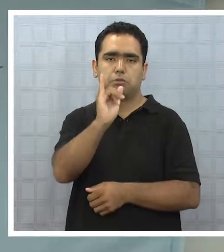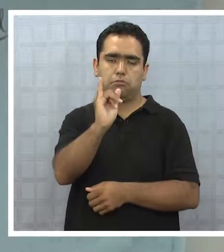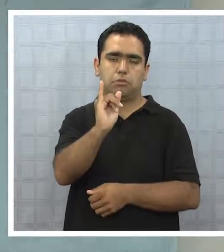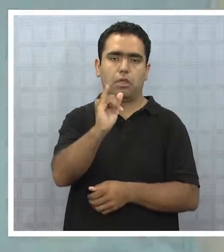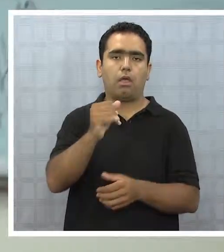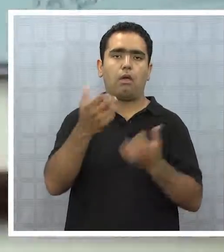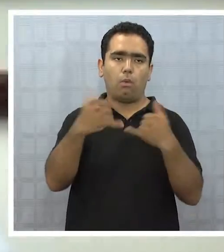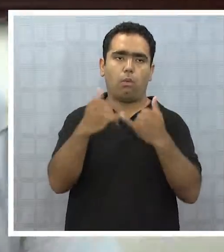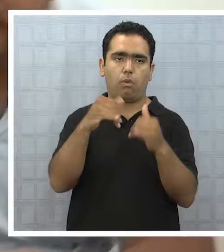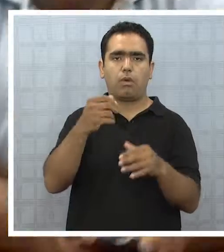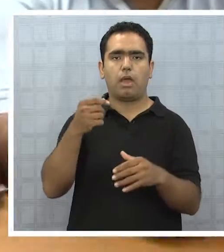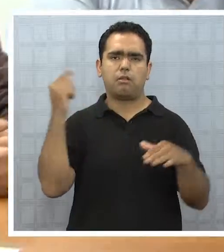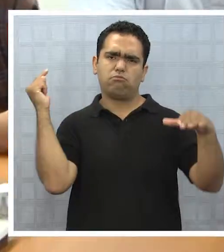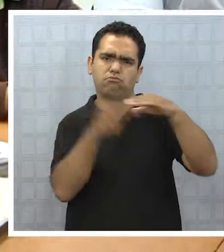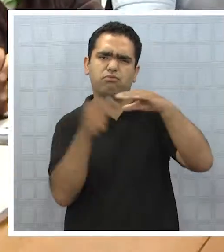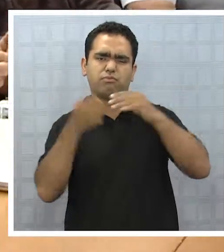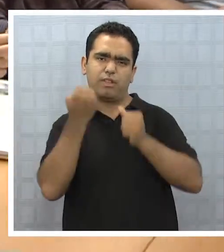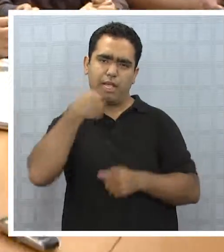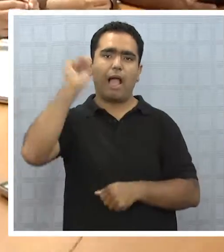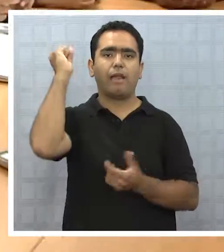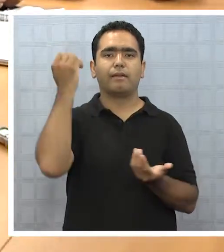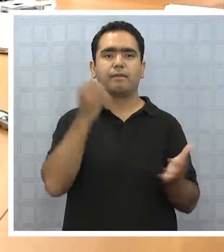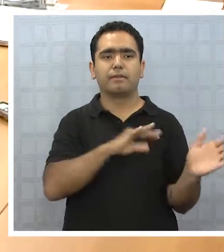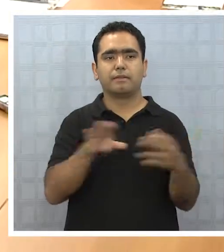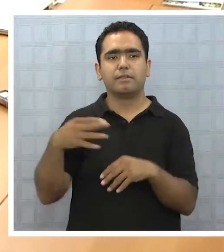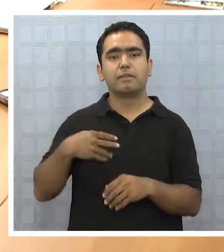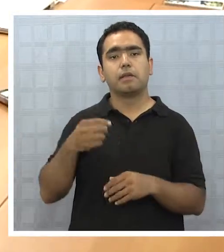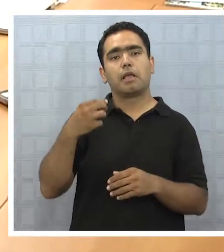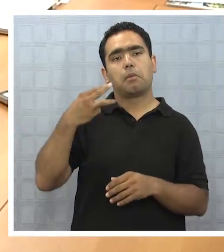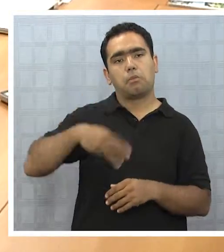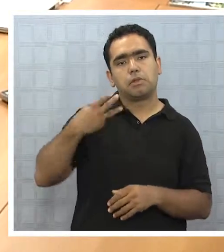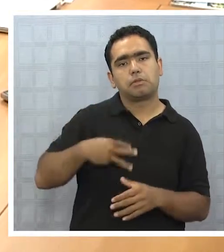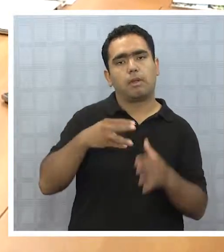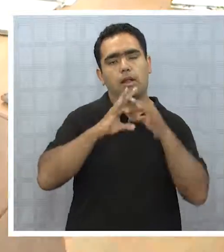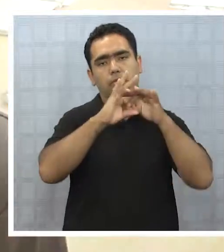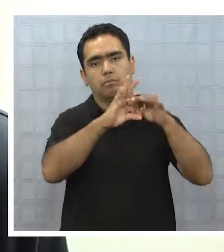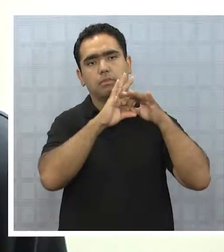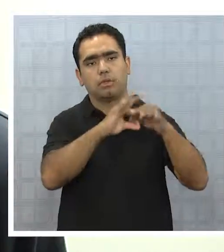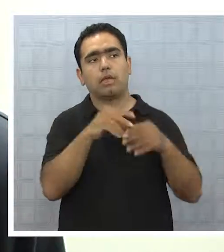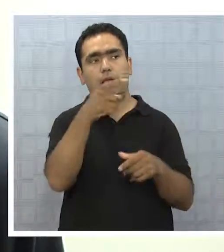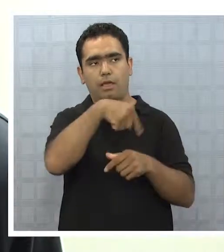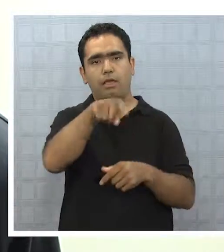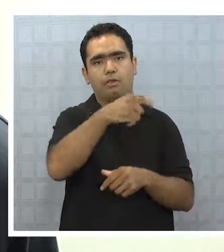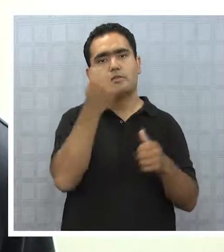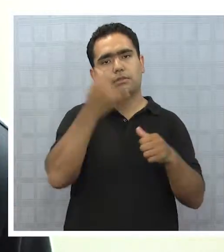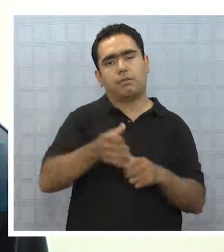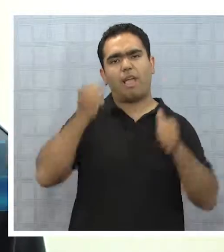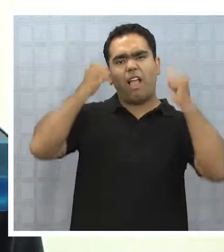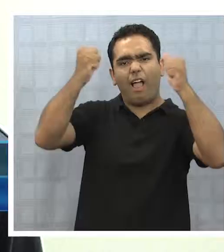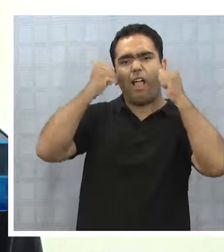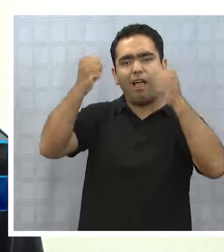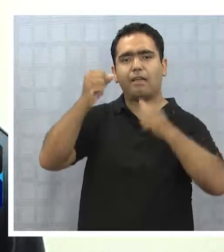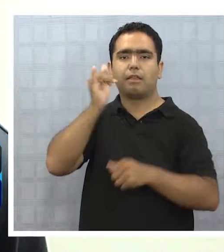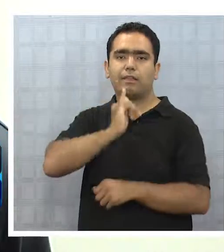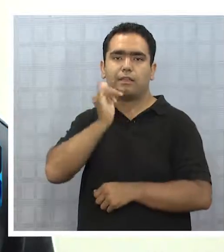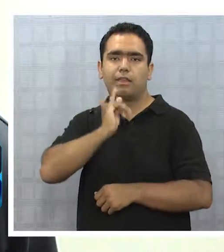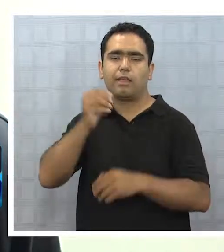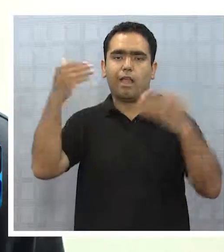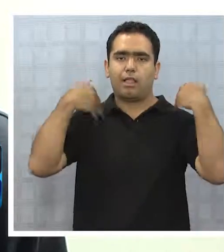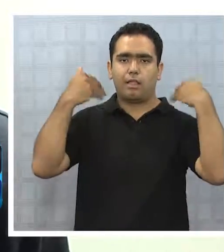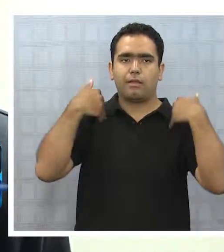juegue y que esta vez gane. Estamos muy agradecidos de los funcionarios municipales. La gran mayoría de ellos son hinchas de Deporte Iquique.